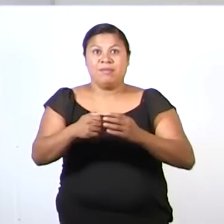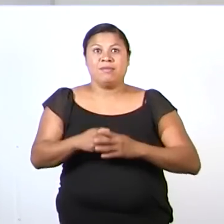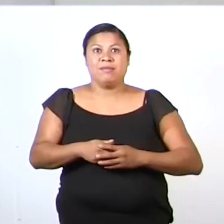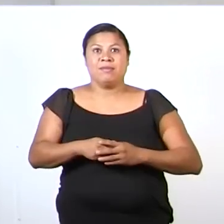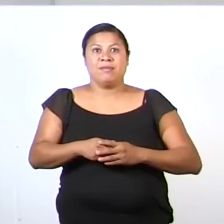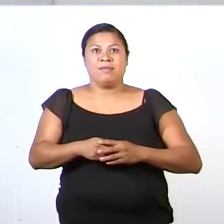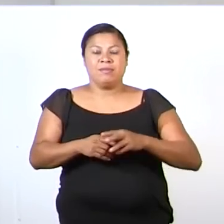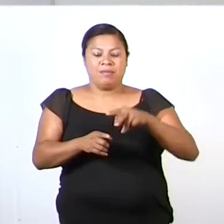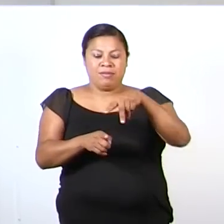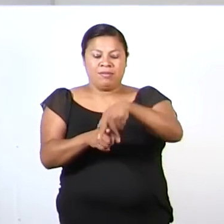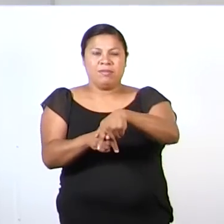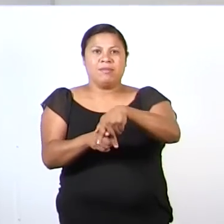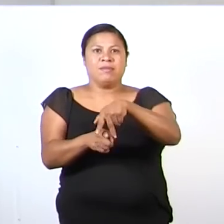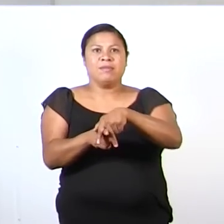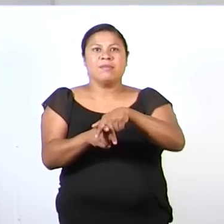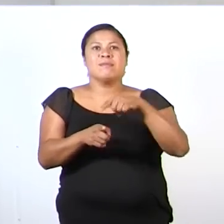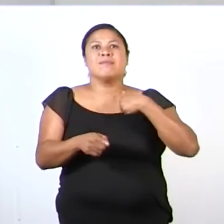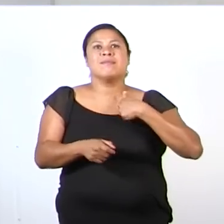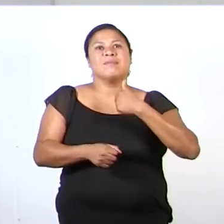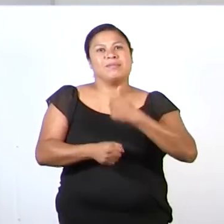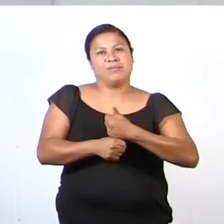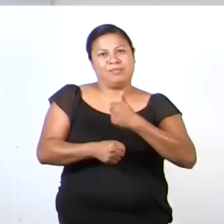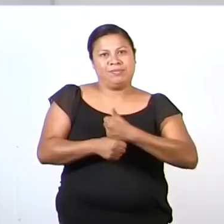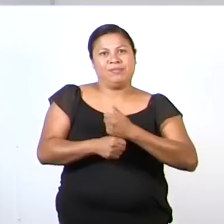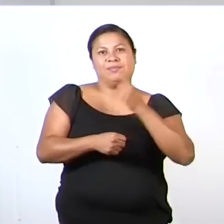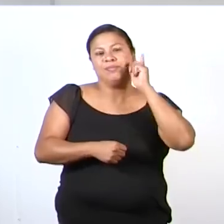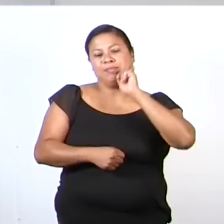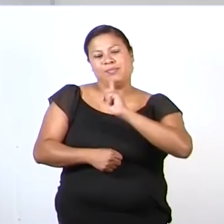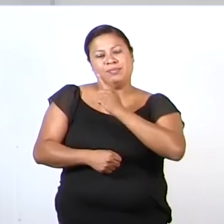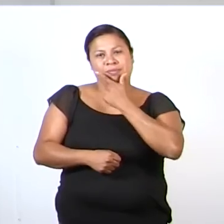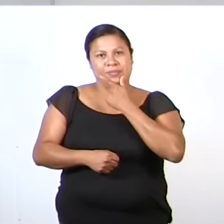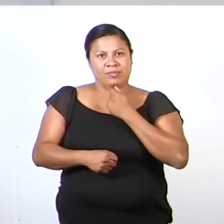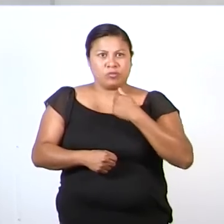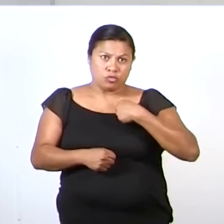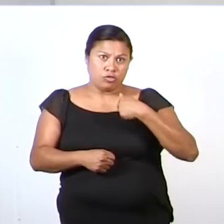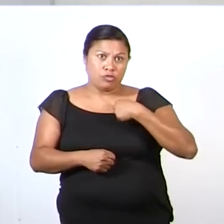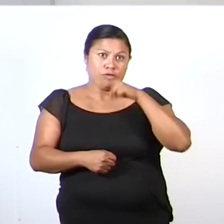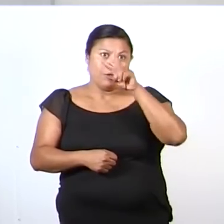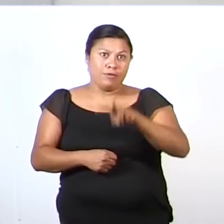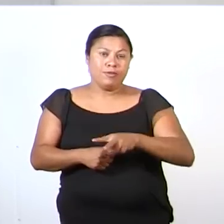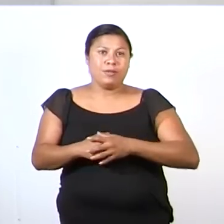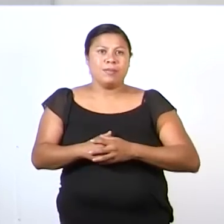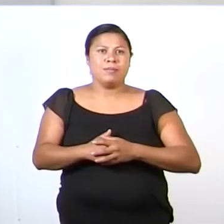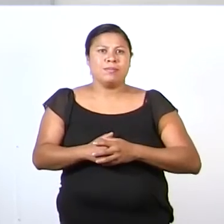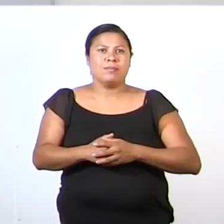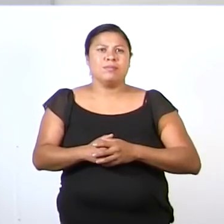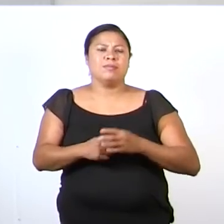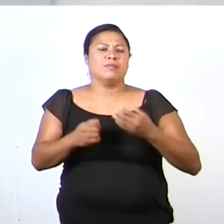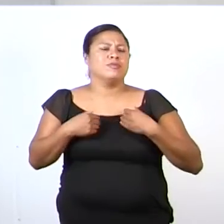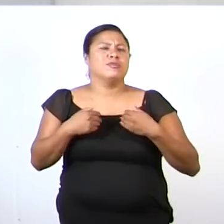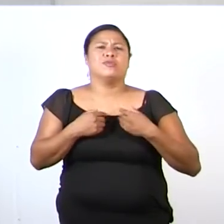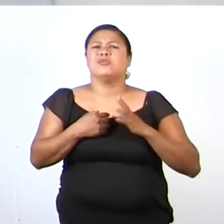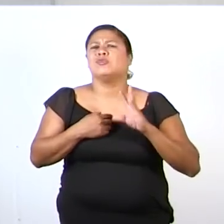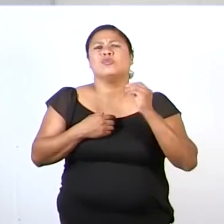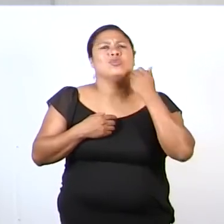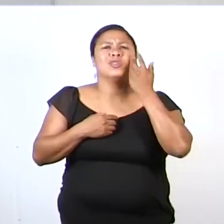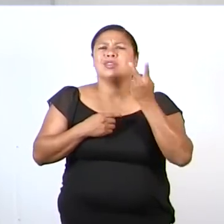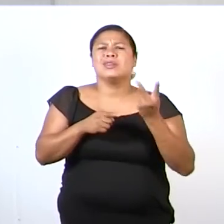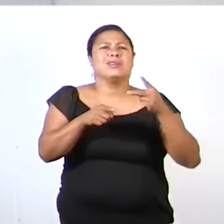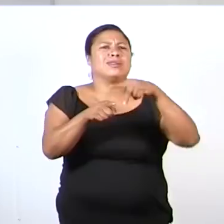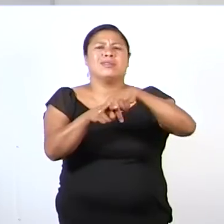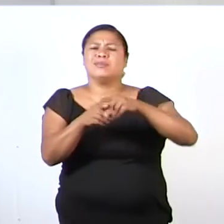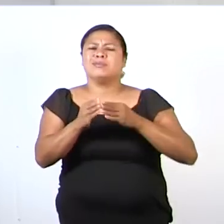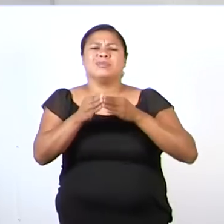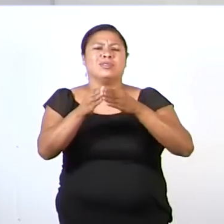colocaron a mis abuelos. Y yo, la verdad, no me quise subir al barco,